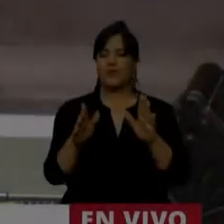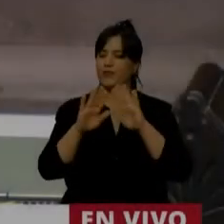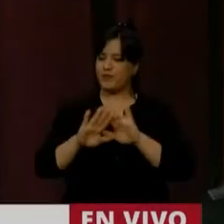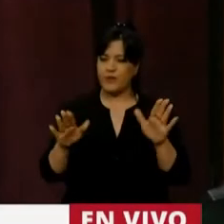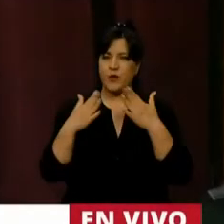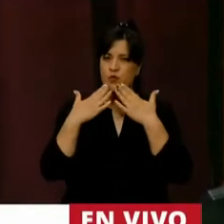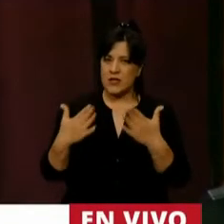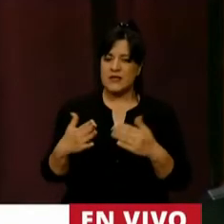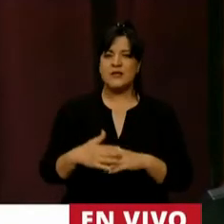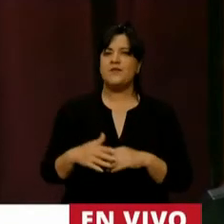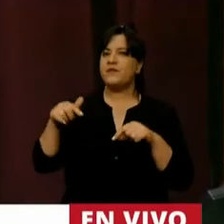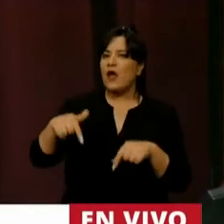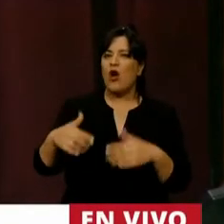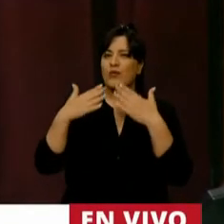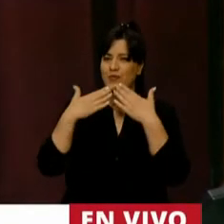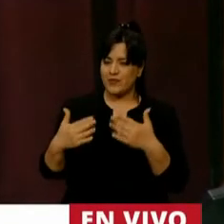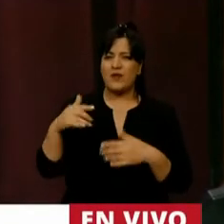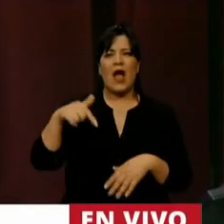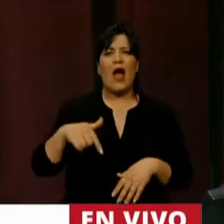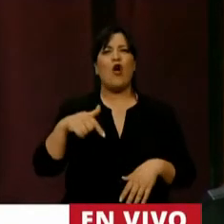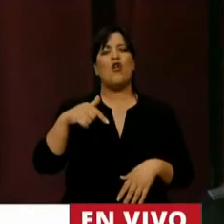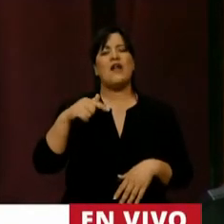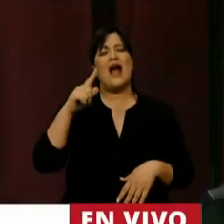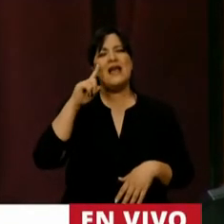En el uso de la palabra, el diputado Juan Aisega.